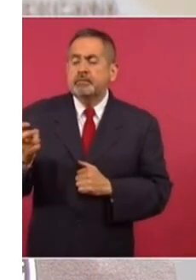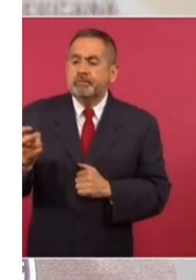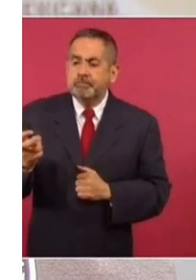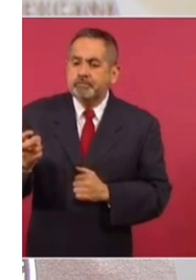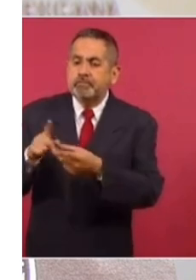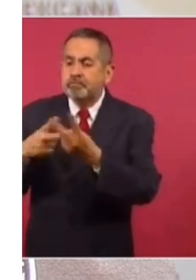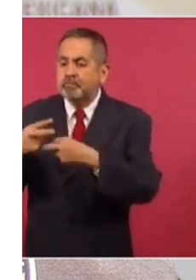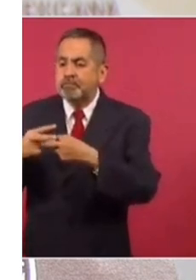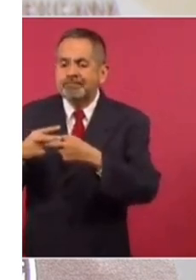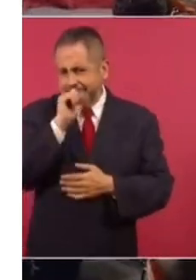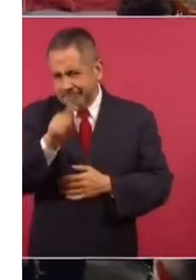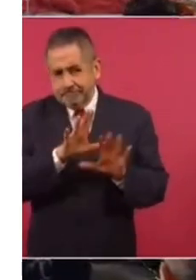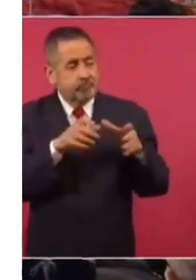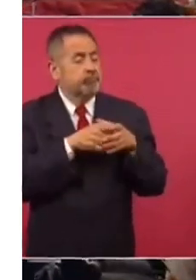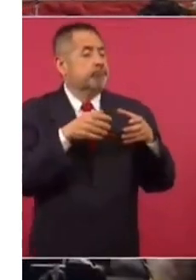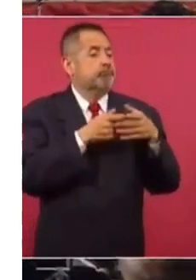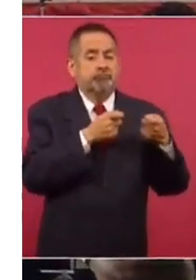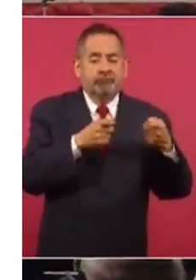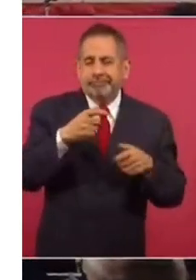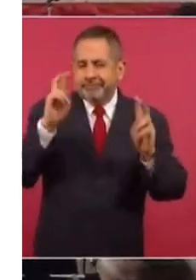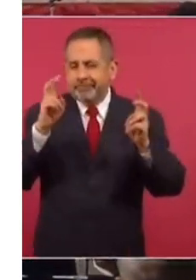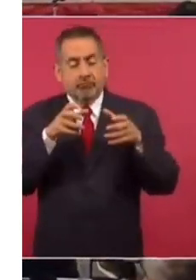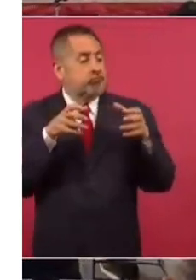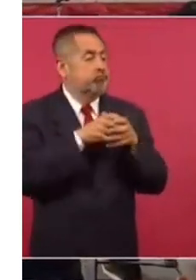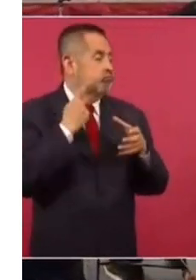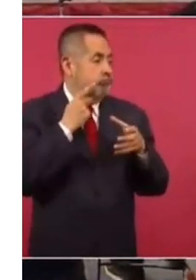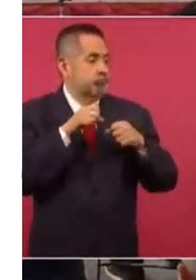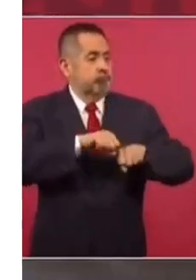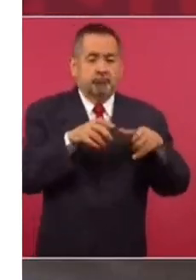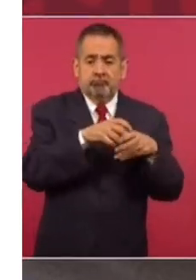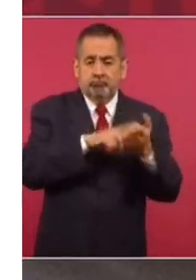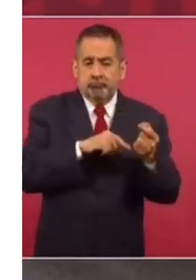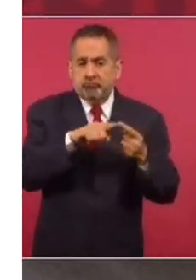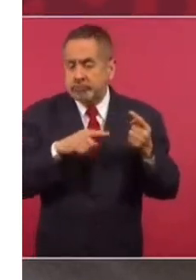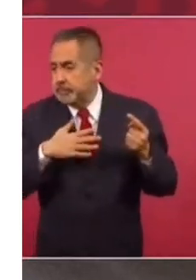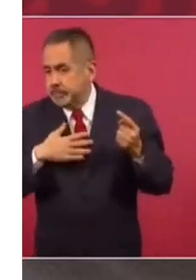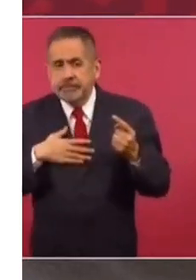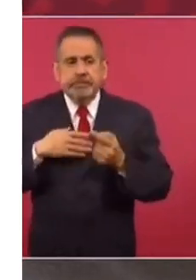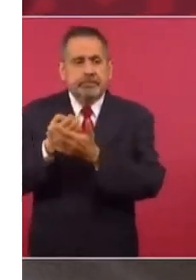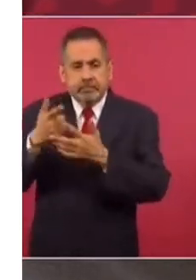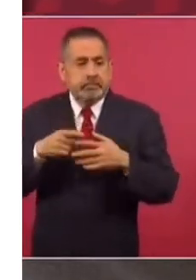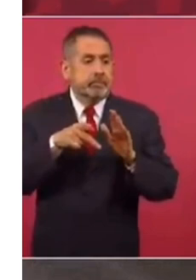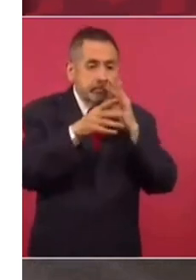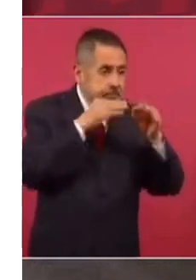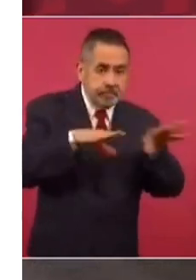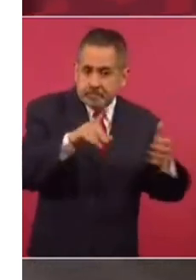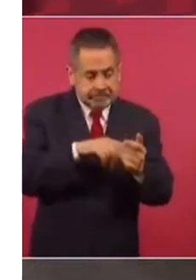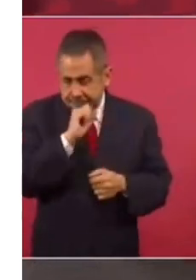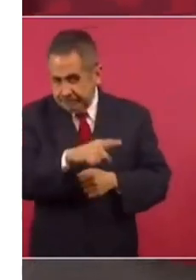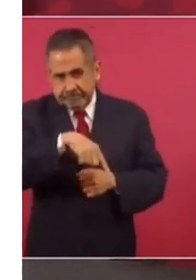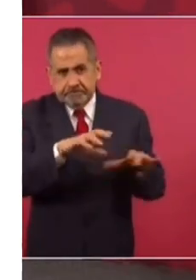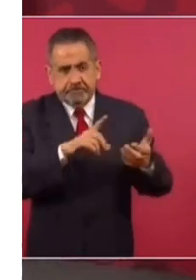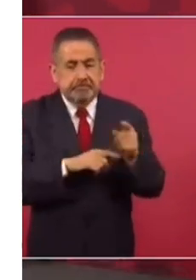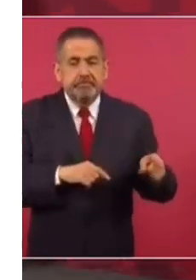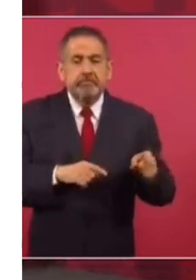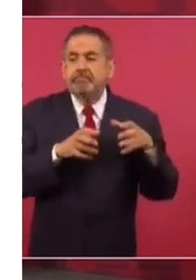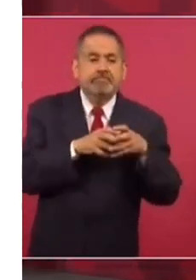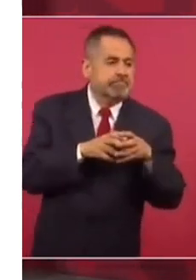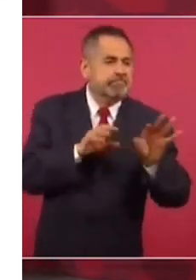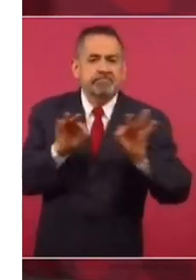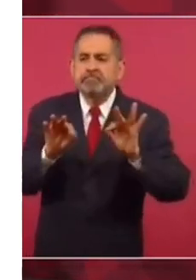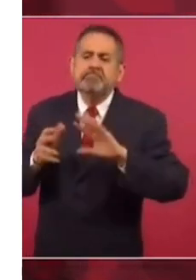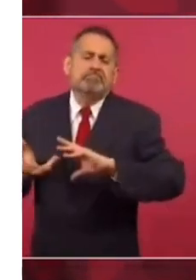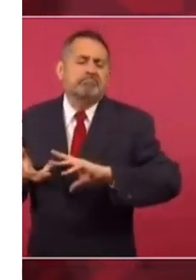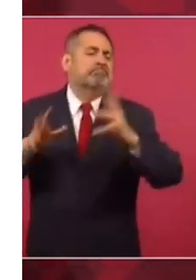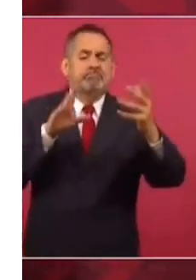origina arriba de que la llamada cúpula política y los intereses económicos, los medios de información, son los que provocan